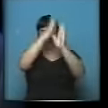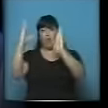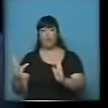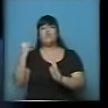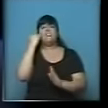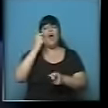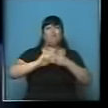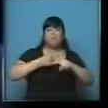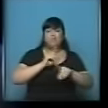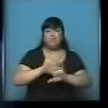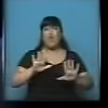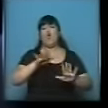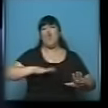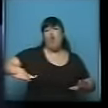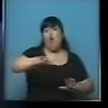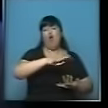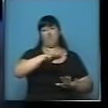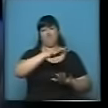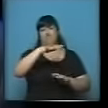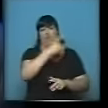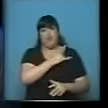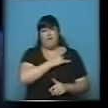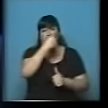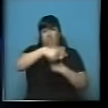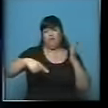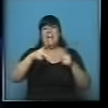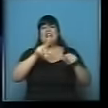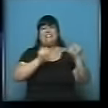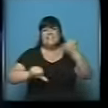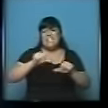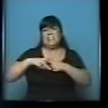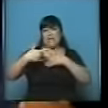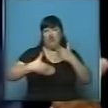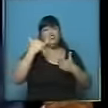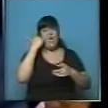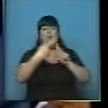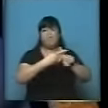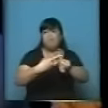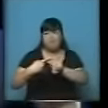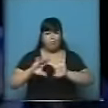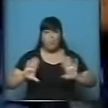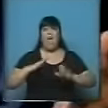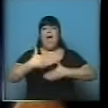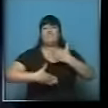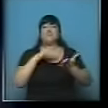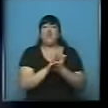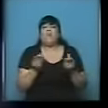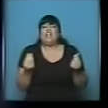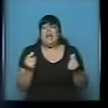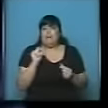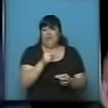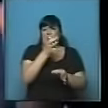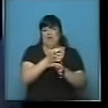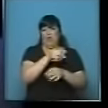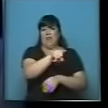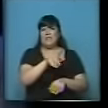consensuado con toda la comunidad educativa, con la gente de la ciencia, la tecnología. Avanzar en la calidad educativa,